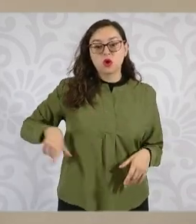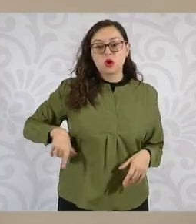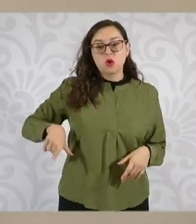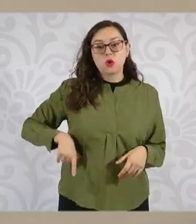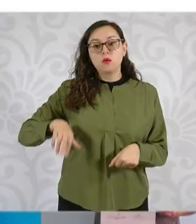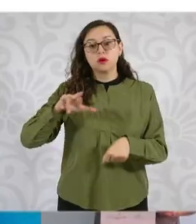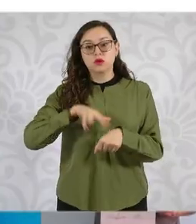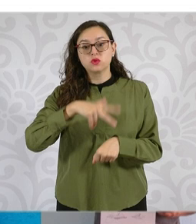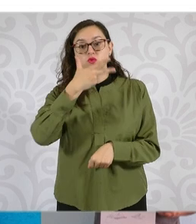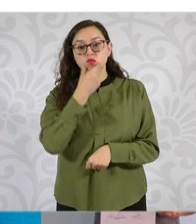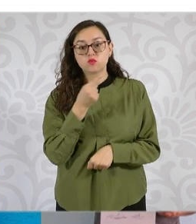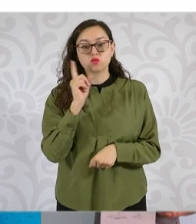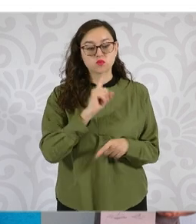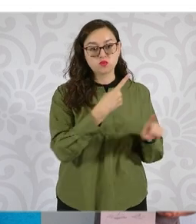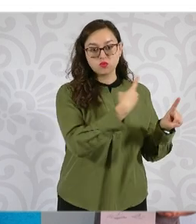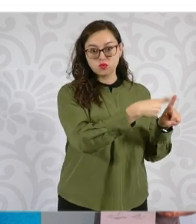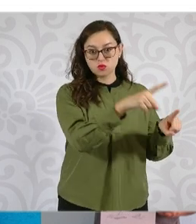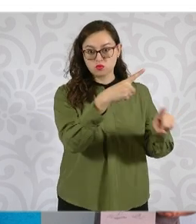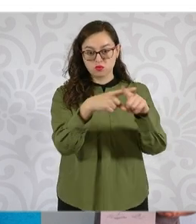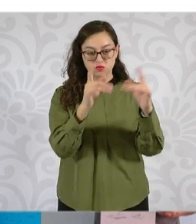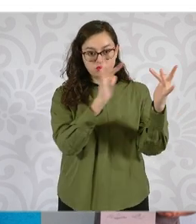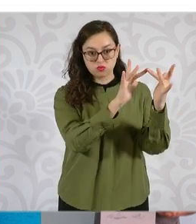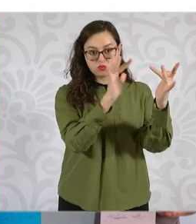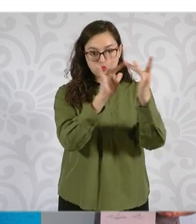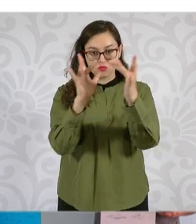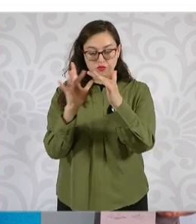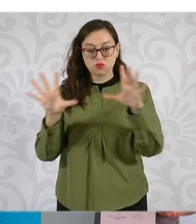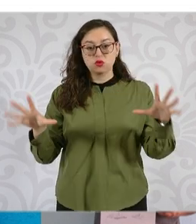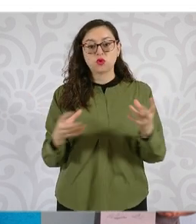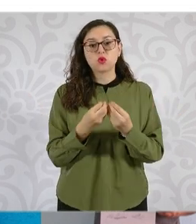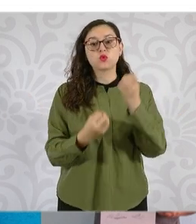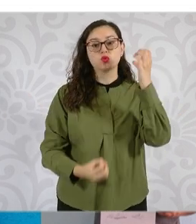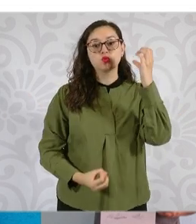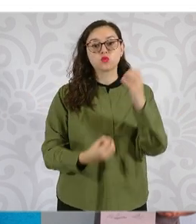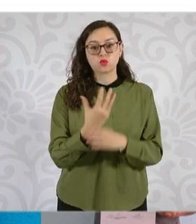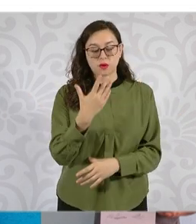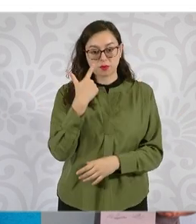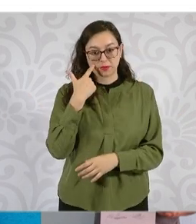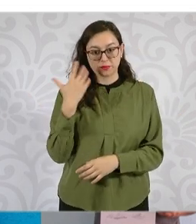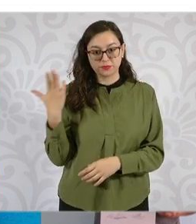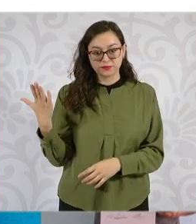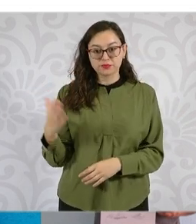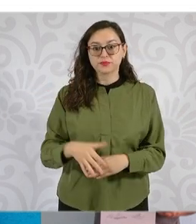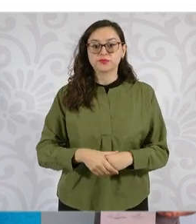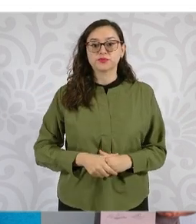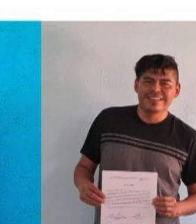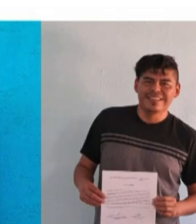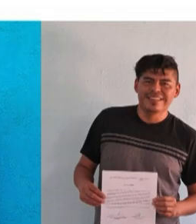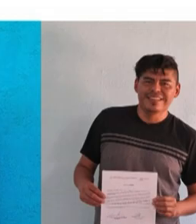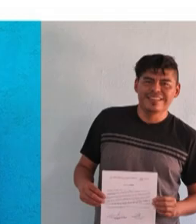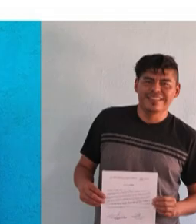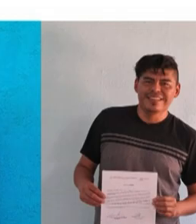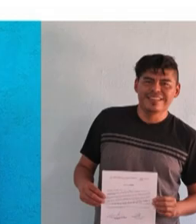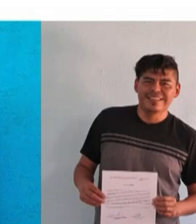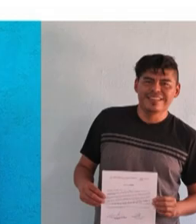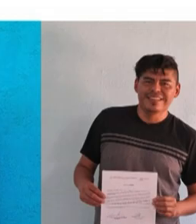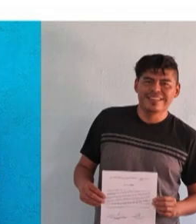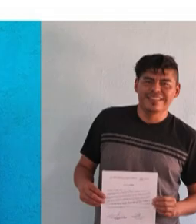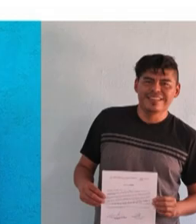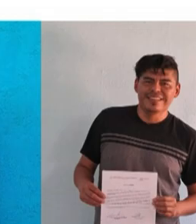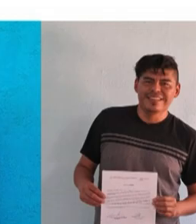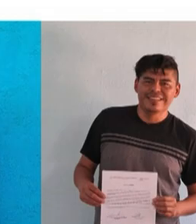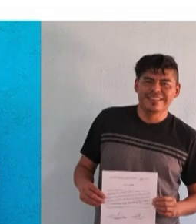y gobernadores. También 165 mil viviendas nuevas, más 100 mil mejoramientos